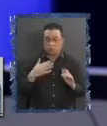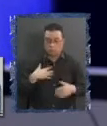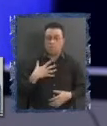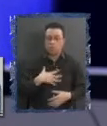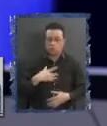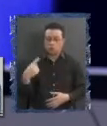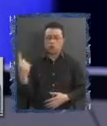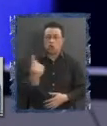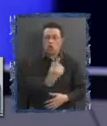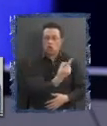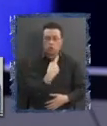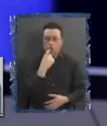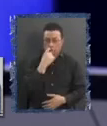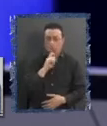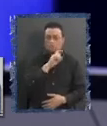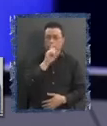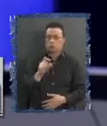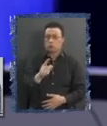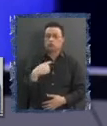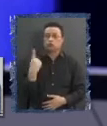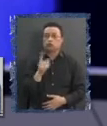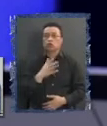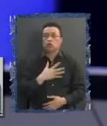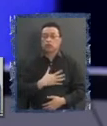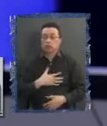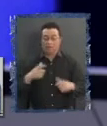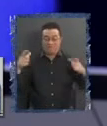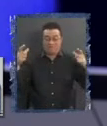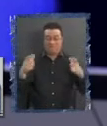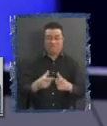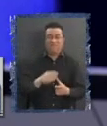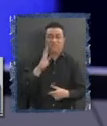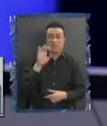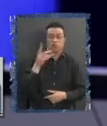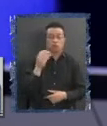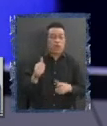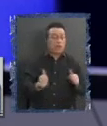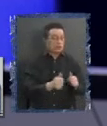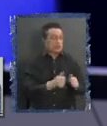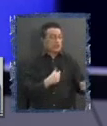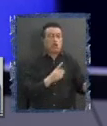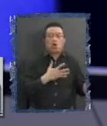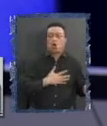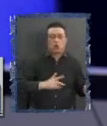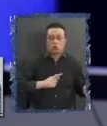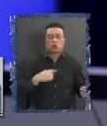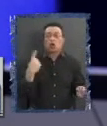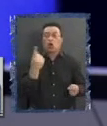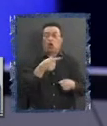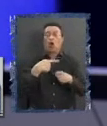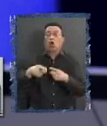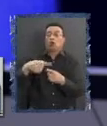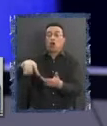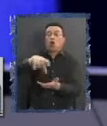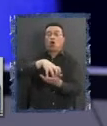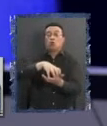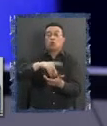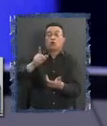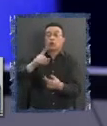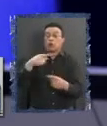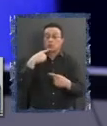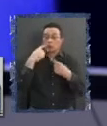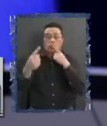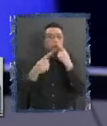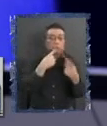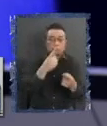chilenos nos preguntaran porque yo creo que nadie diría que quiere un vertedero a su lado. Lo que pasa es que a mucha gente de otras comunas que no son territorios indígenas no le van a preguntar